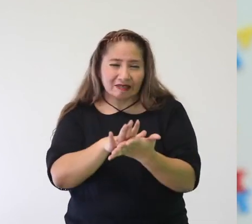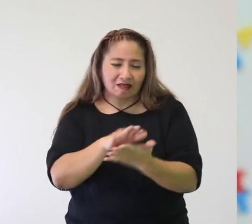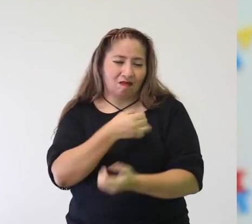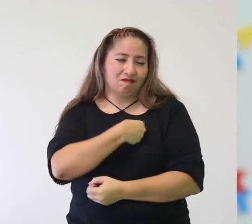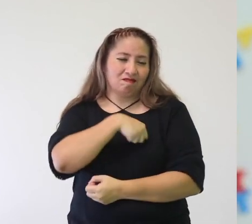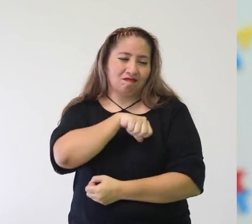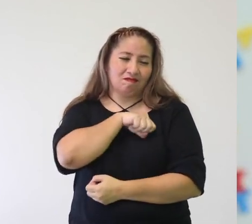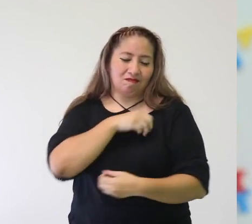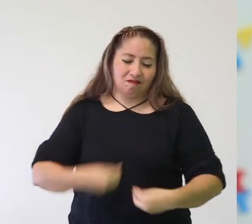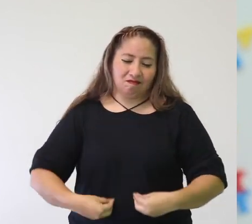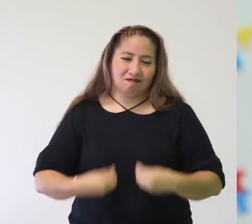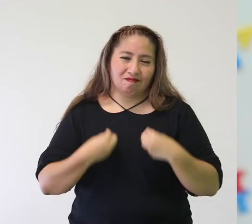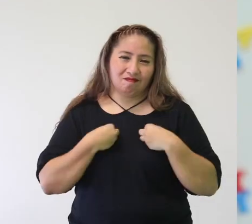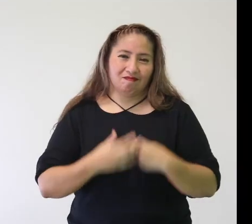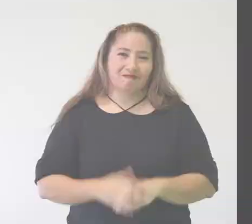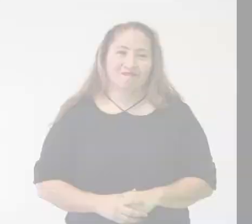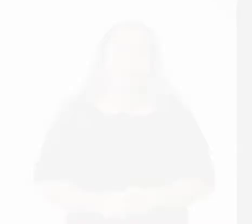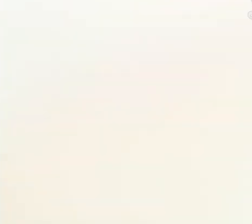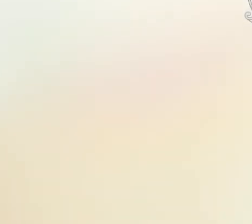en tu estilo de vida.